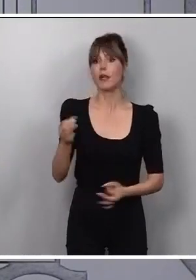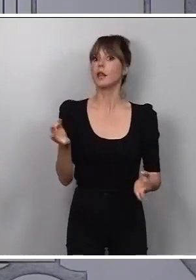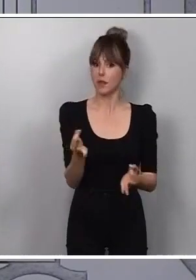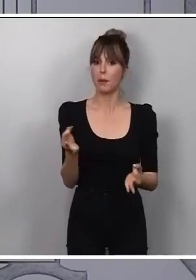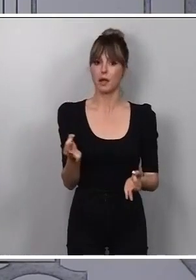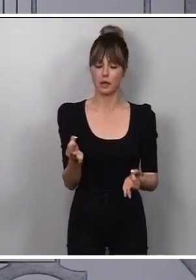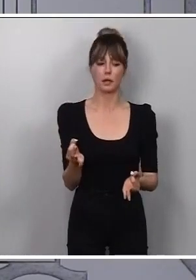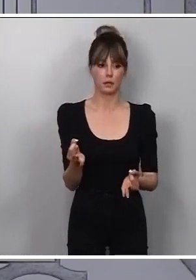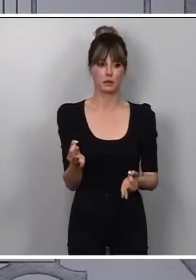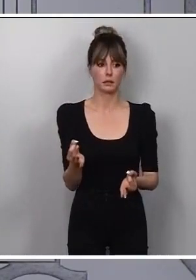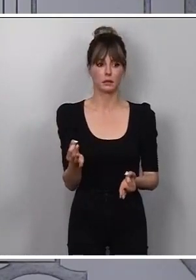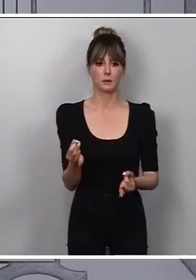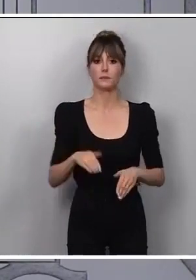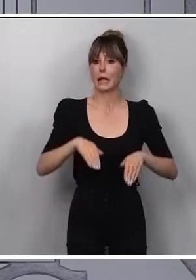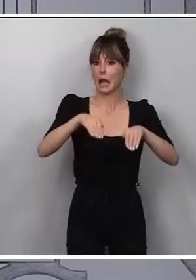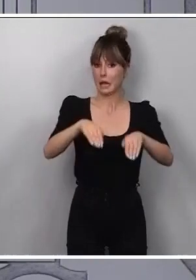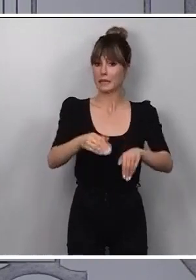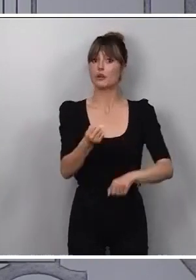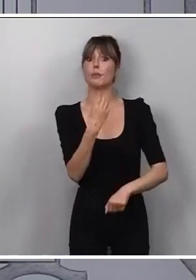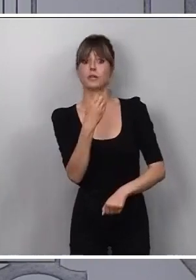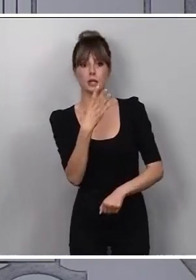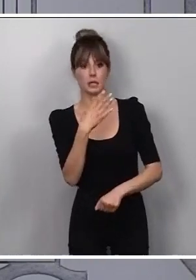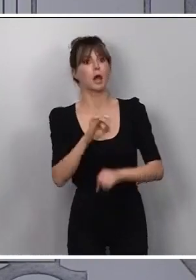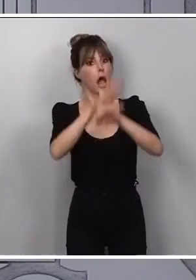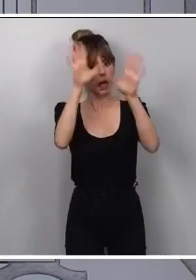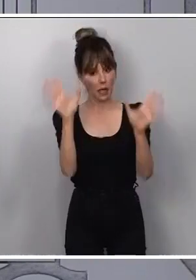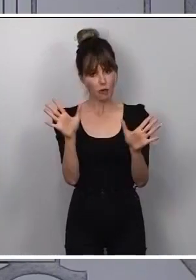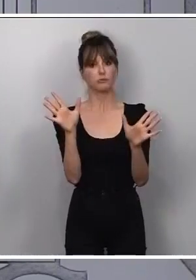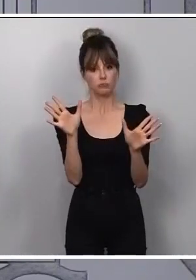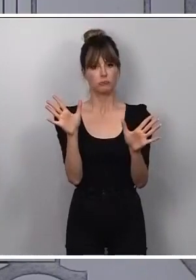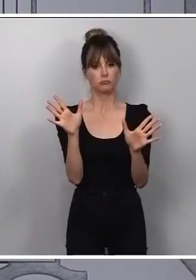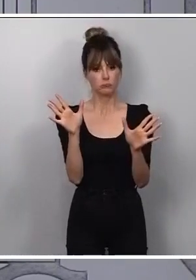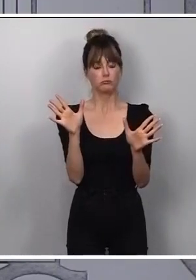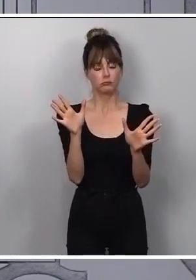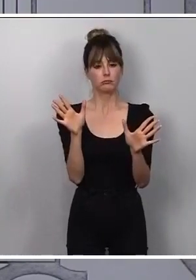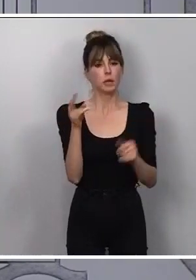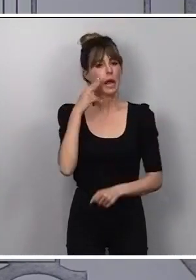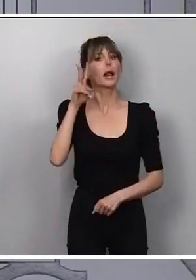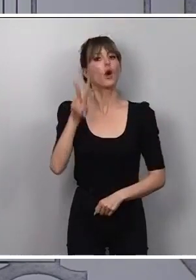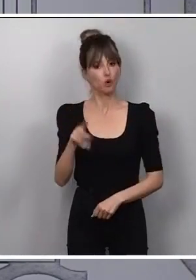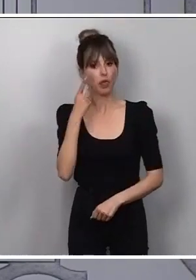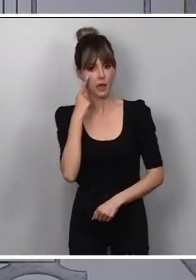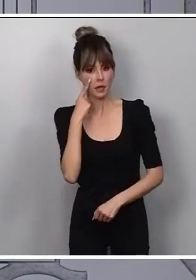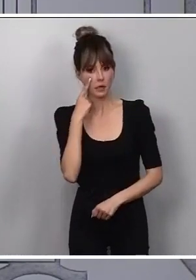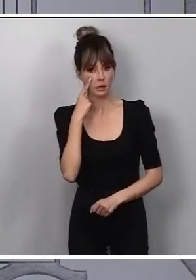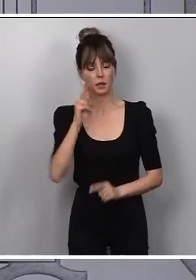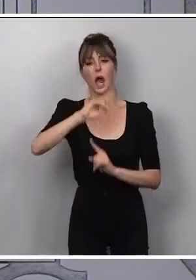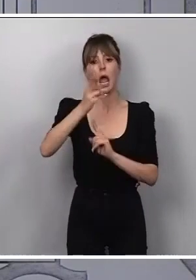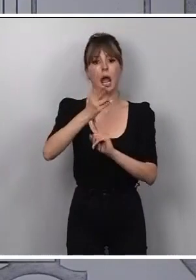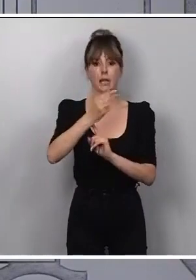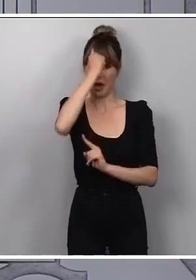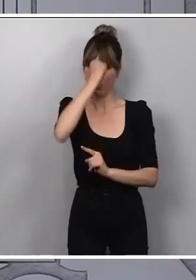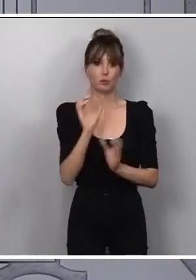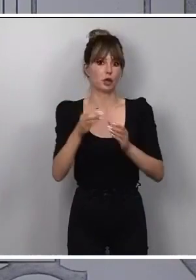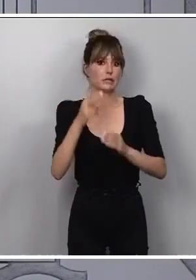contundente el candidato del Partido Socialista frente a este tipo de declaraciones, no reconocer que ETA fue una banda terrorista, como le